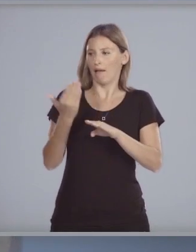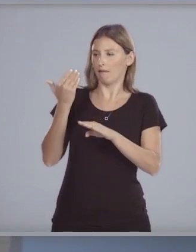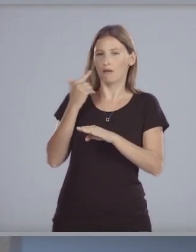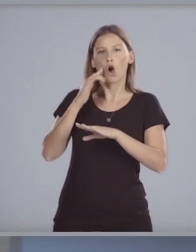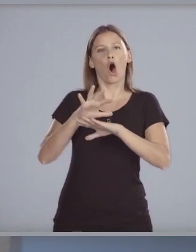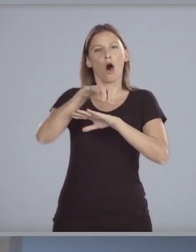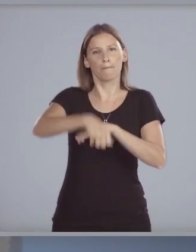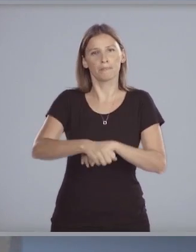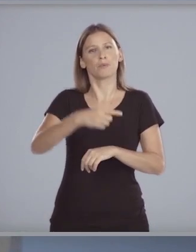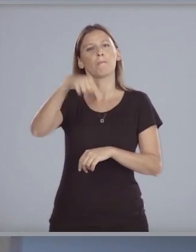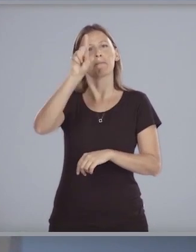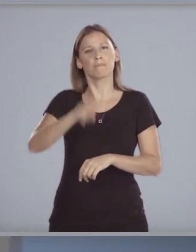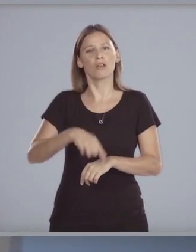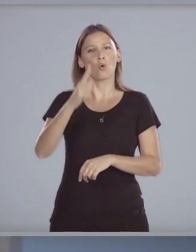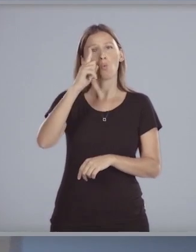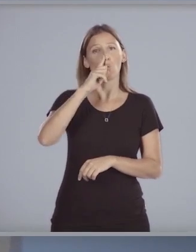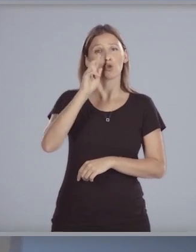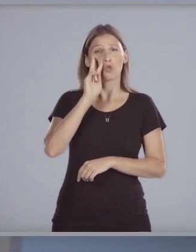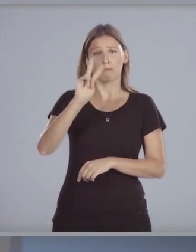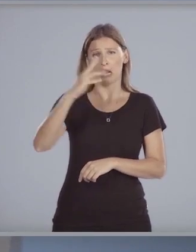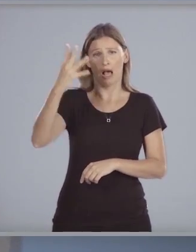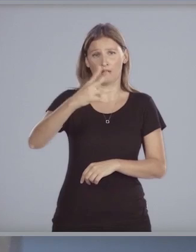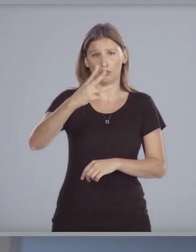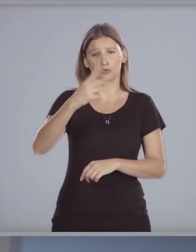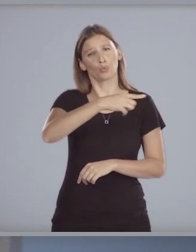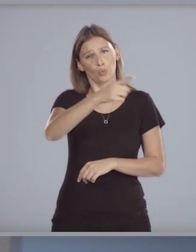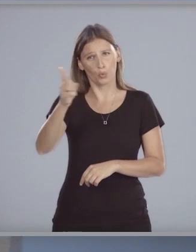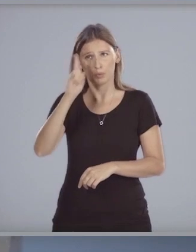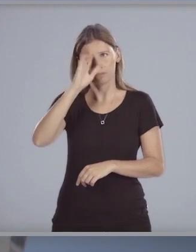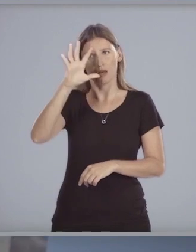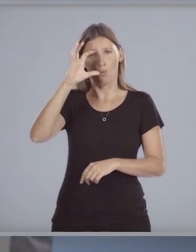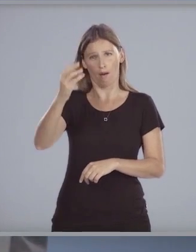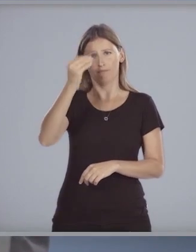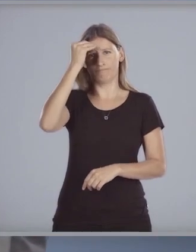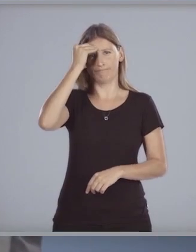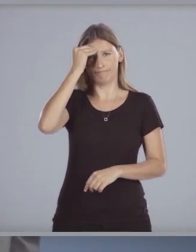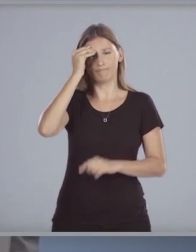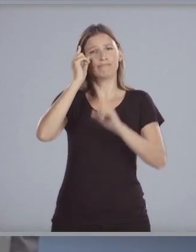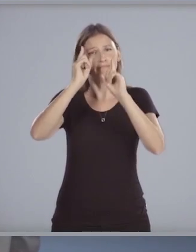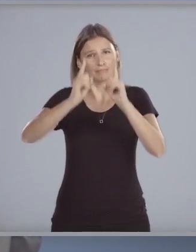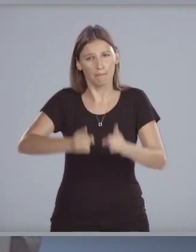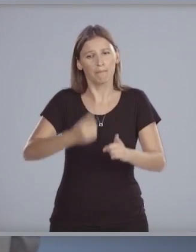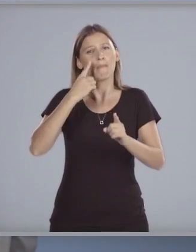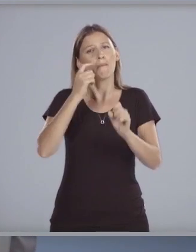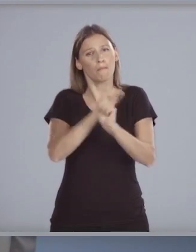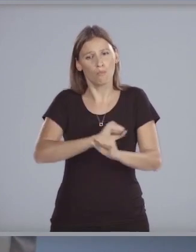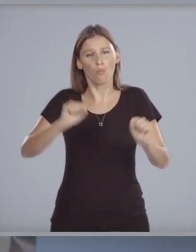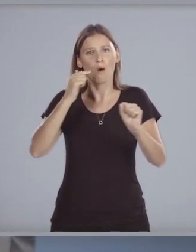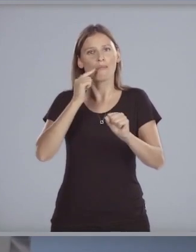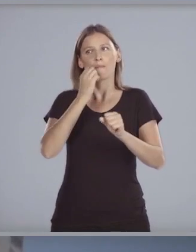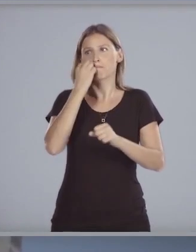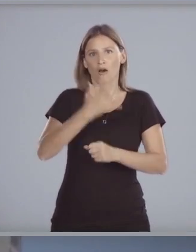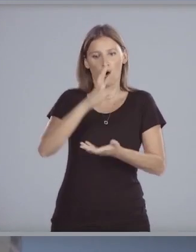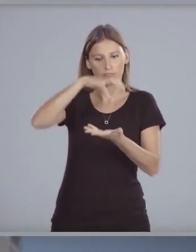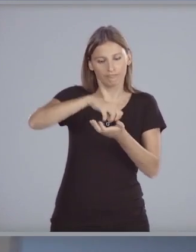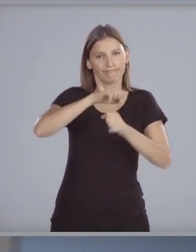compromiso asumido el 1 de junio de 2014 que seguramente muchos de ustedes recordarán y en el marco de lograr una mayor